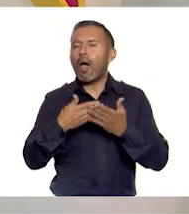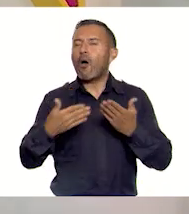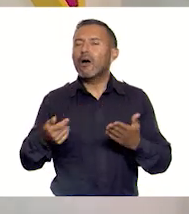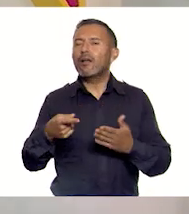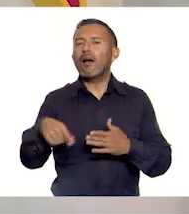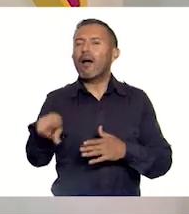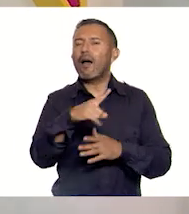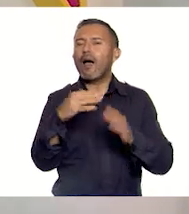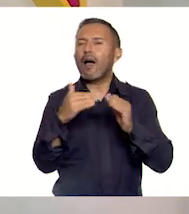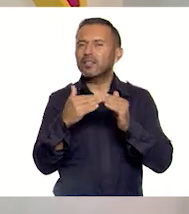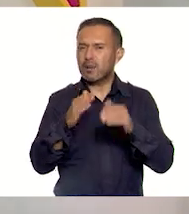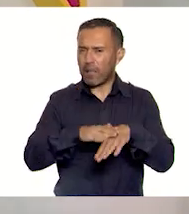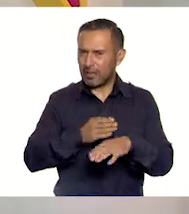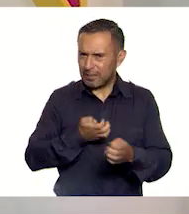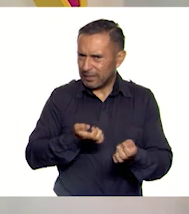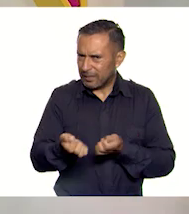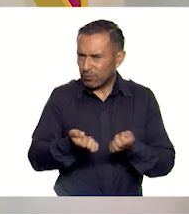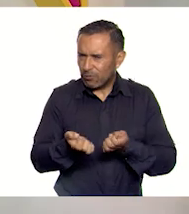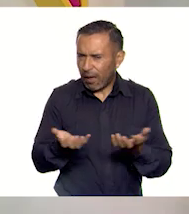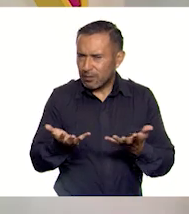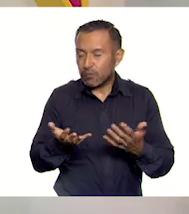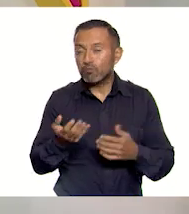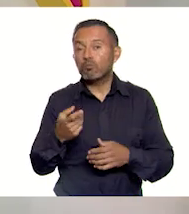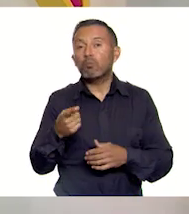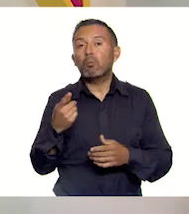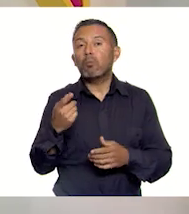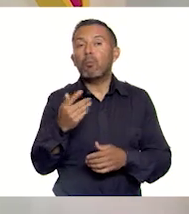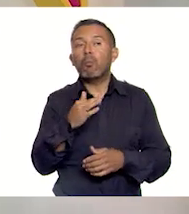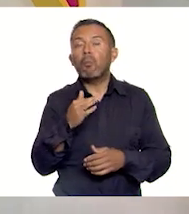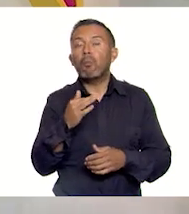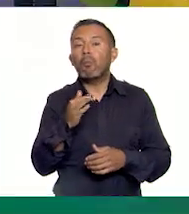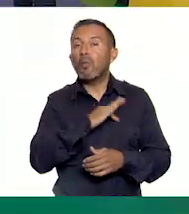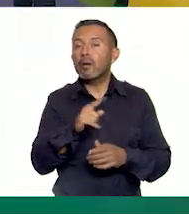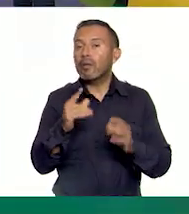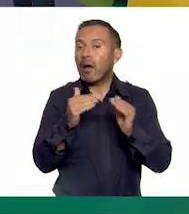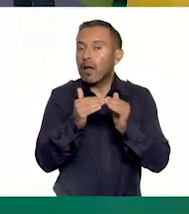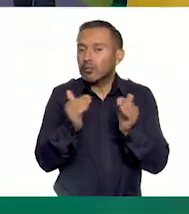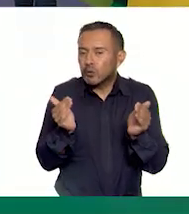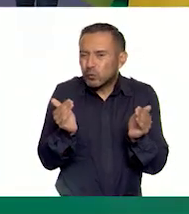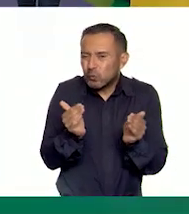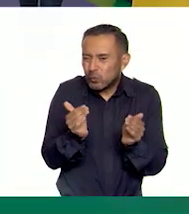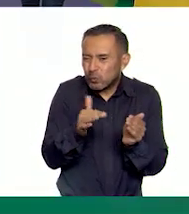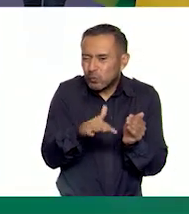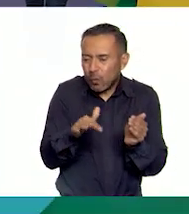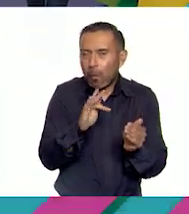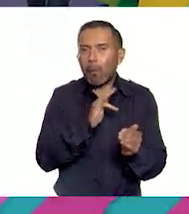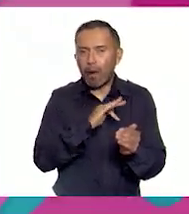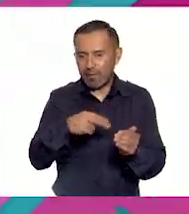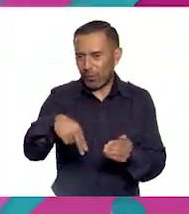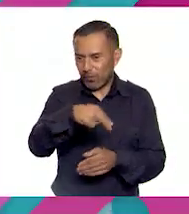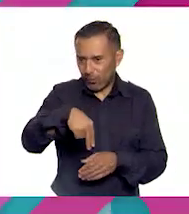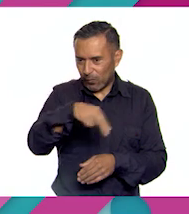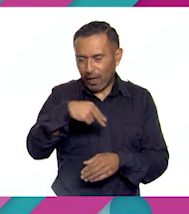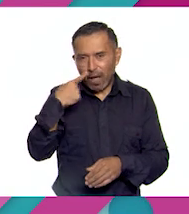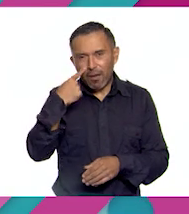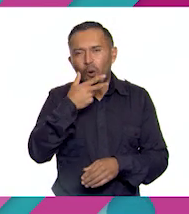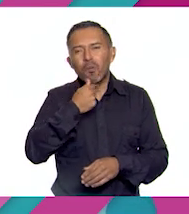con la condición de que sus propuestas se pudieran realizar en espacios reducidos. Vamos a ver la creatividad de los niños y las niñas.